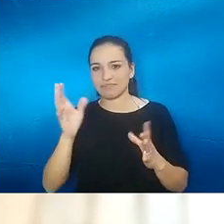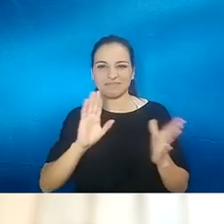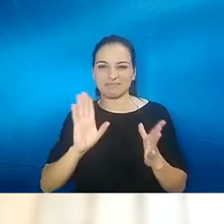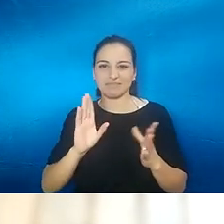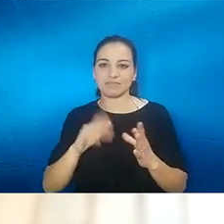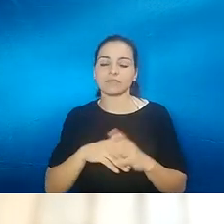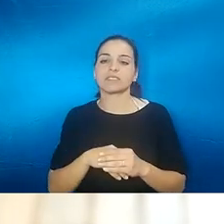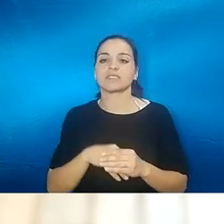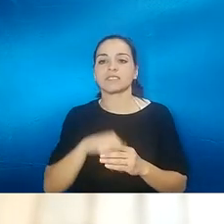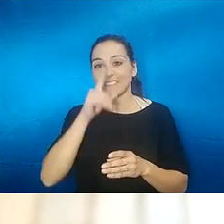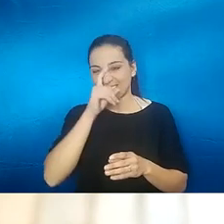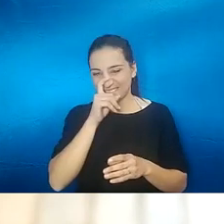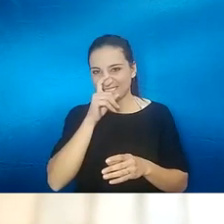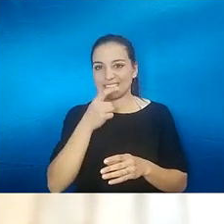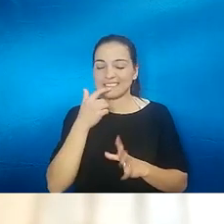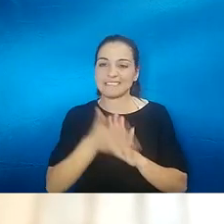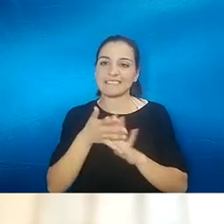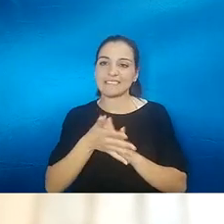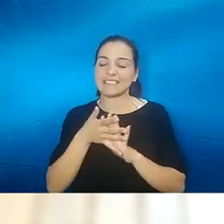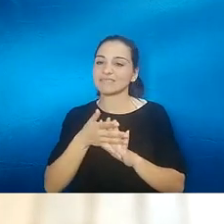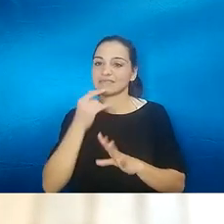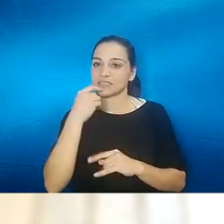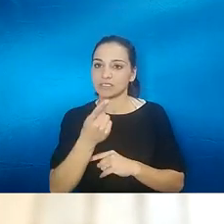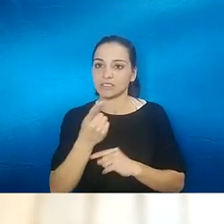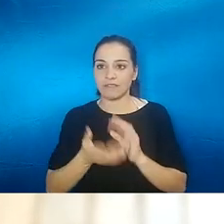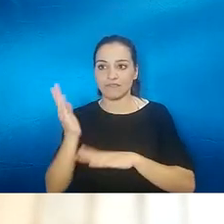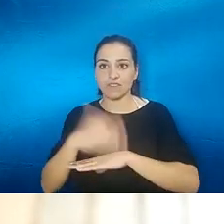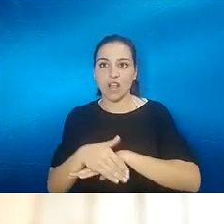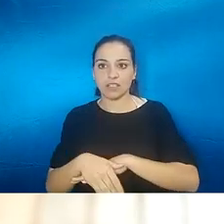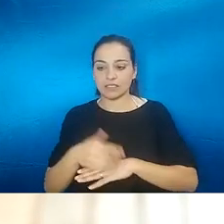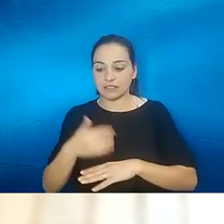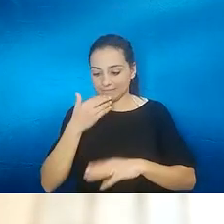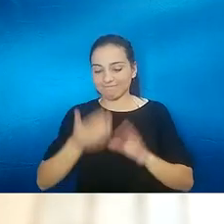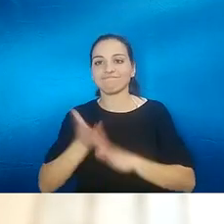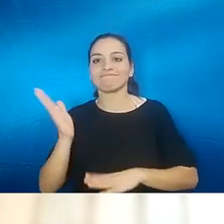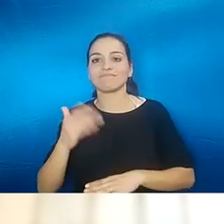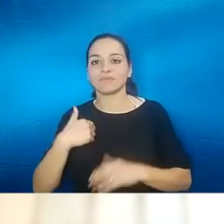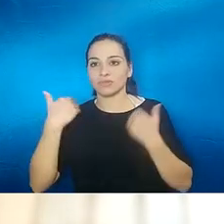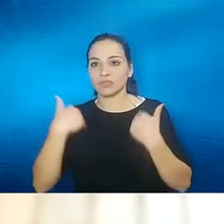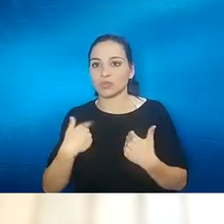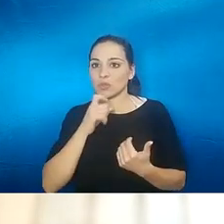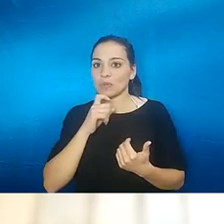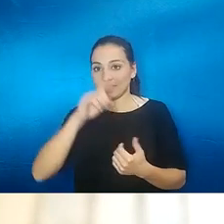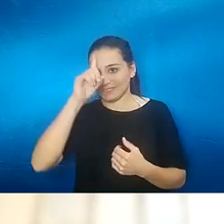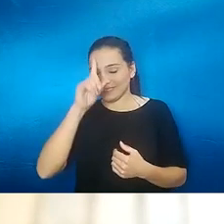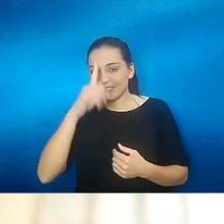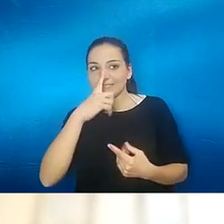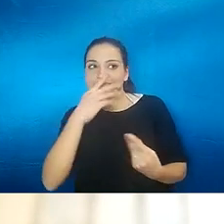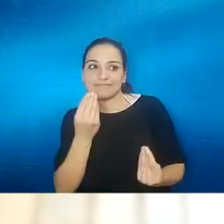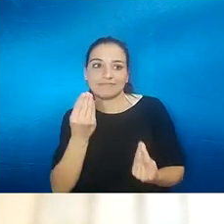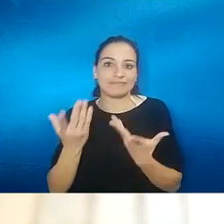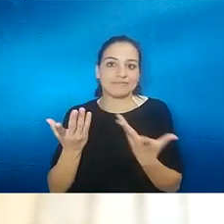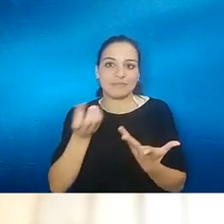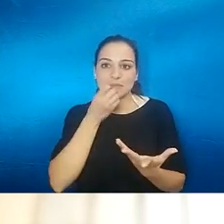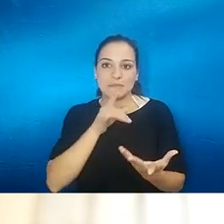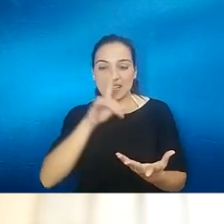recuerdo que dije madre mía digo no sé si voy a ir a la calle cómo voy a pues eso si voy a oler si no voy a oler me acuerdo que